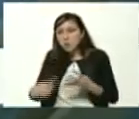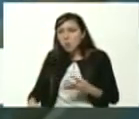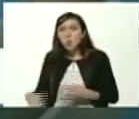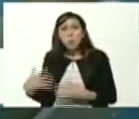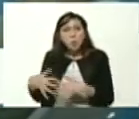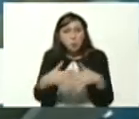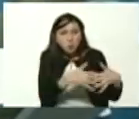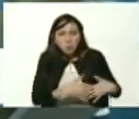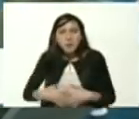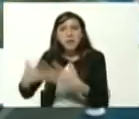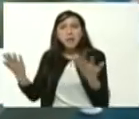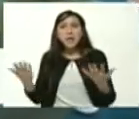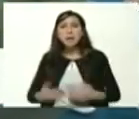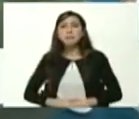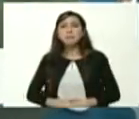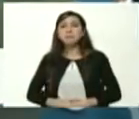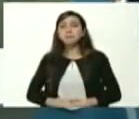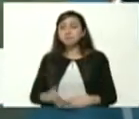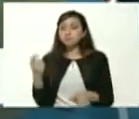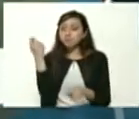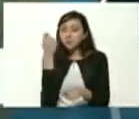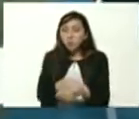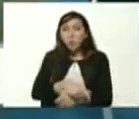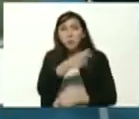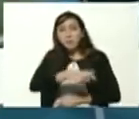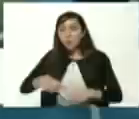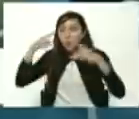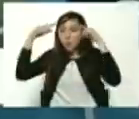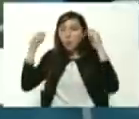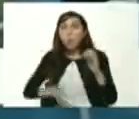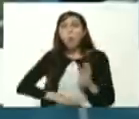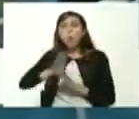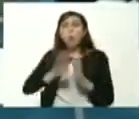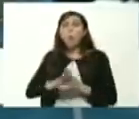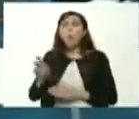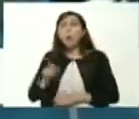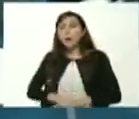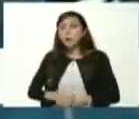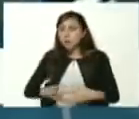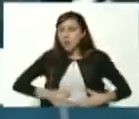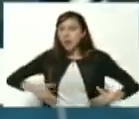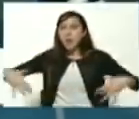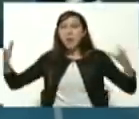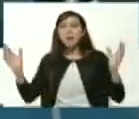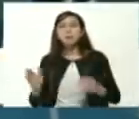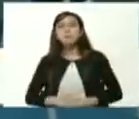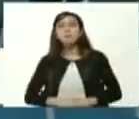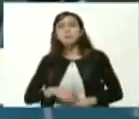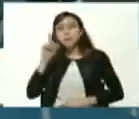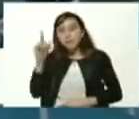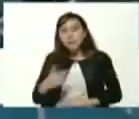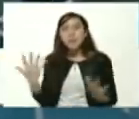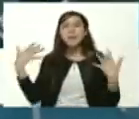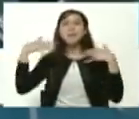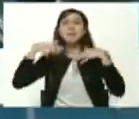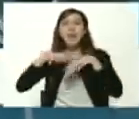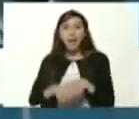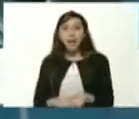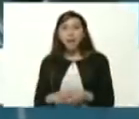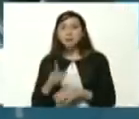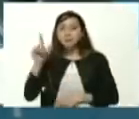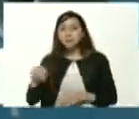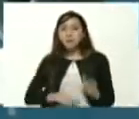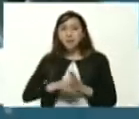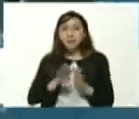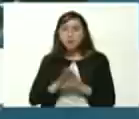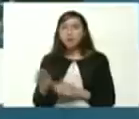habiendo graduado profesionales para el desarrollo minero integral para el desarrollo